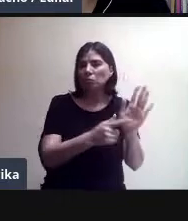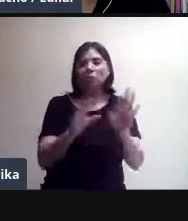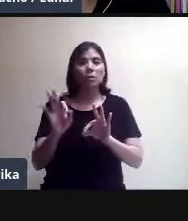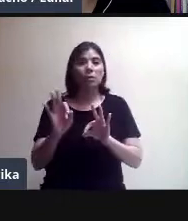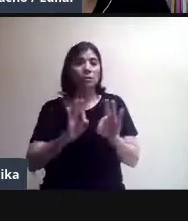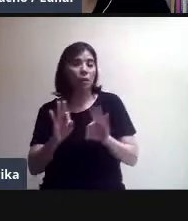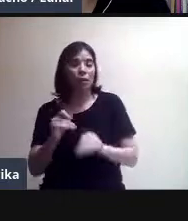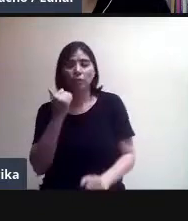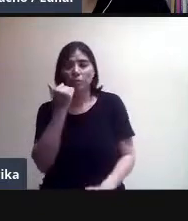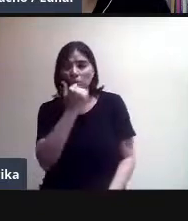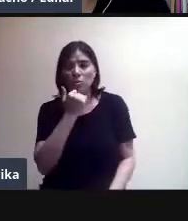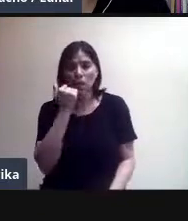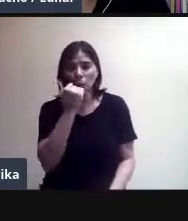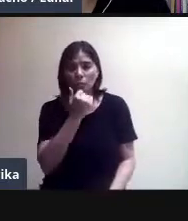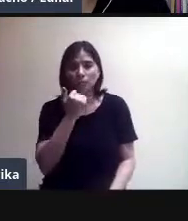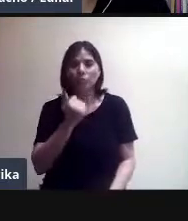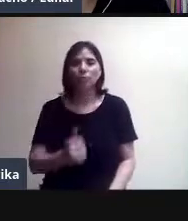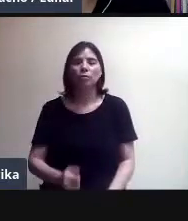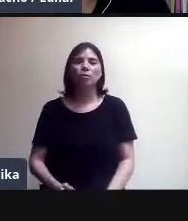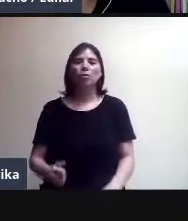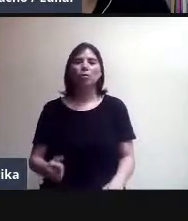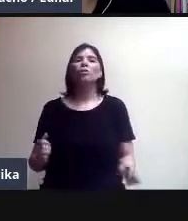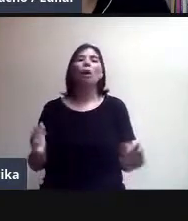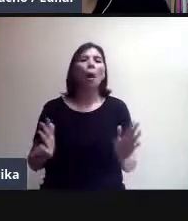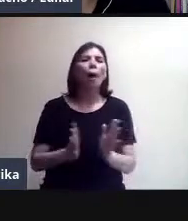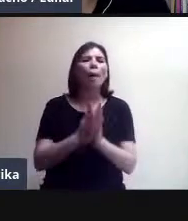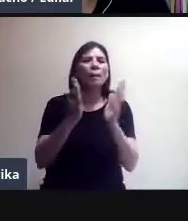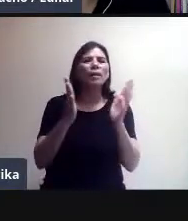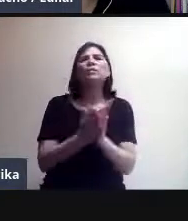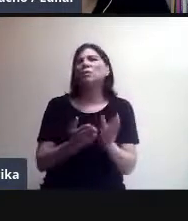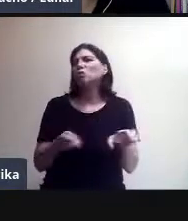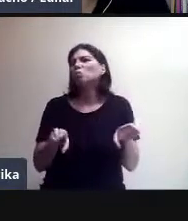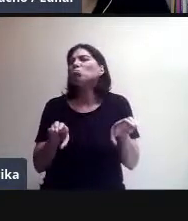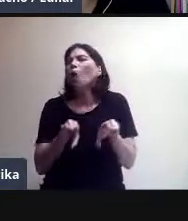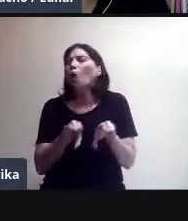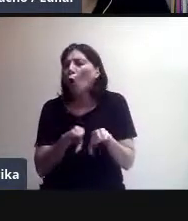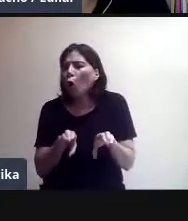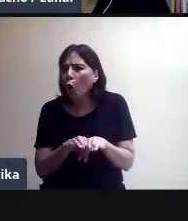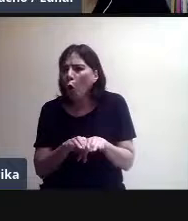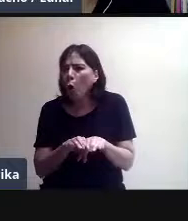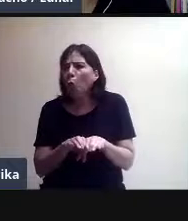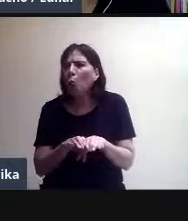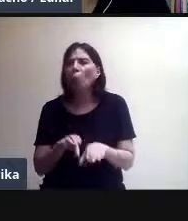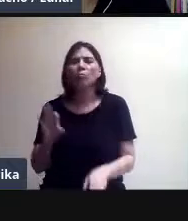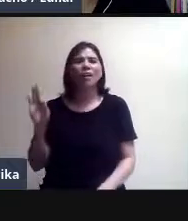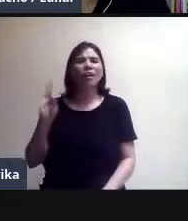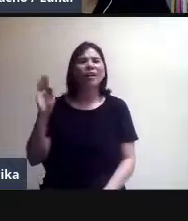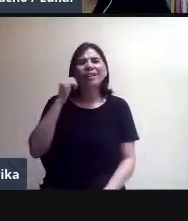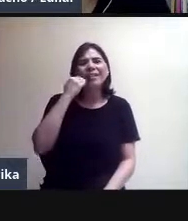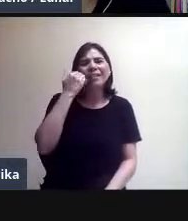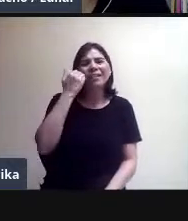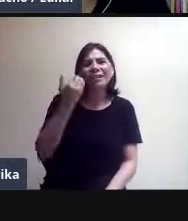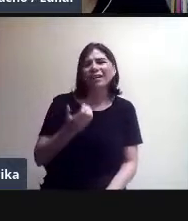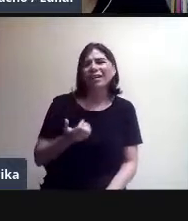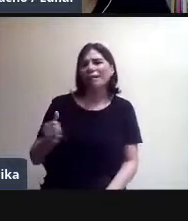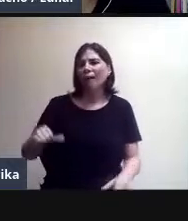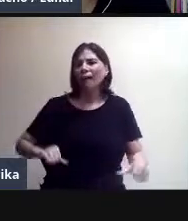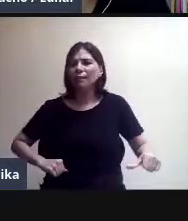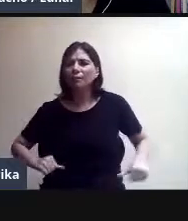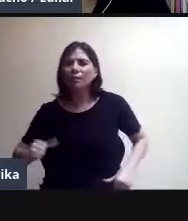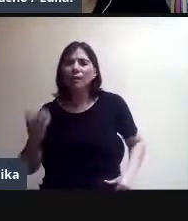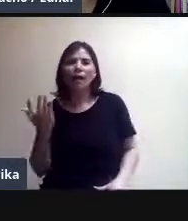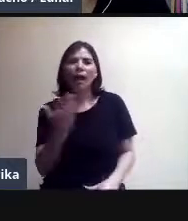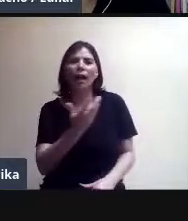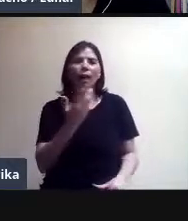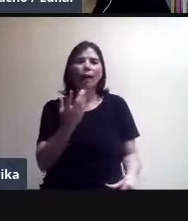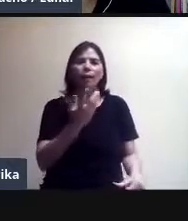cómo se hace la participación. Quizás tienen ganas de hacer alguna actividad interactiva, que